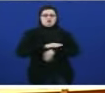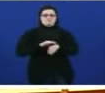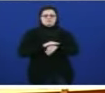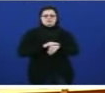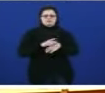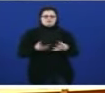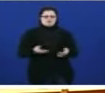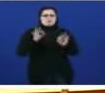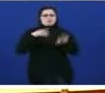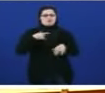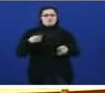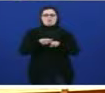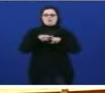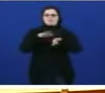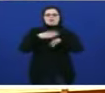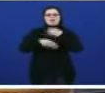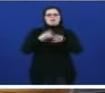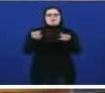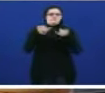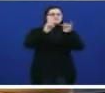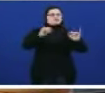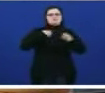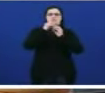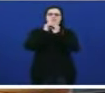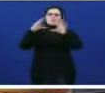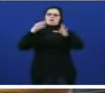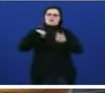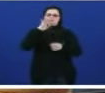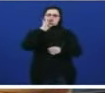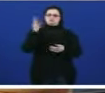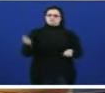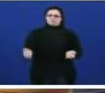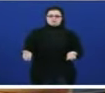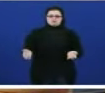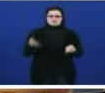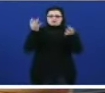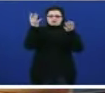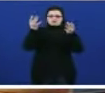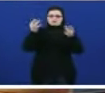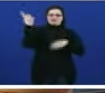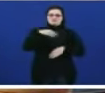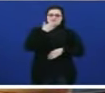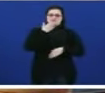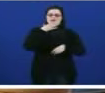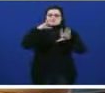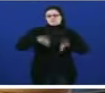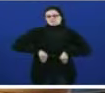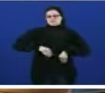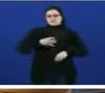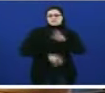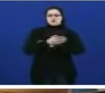para facer festas, eh, señora Mato? Como para facer festas de Globos. Cando se formou o goberno, señoría,